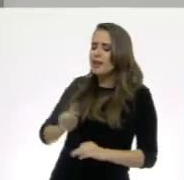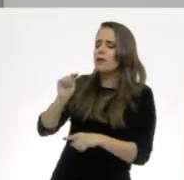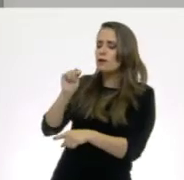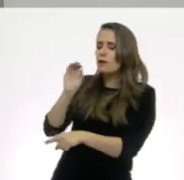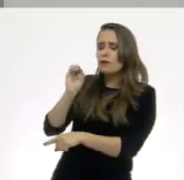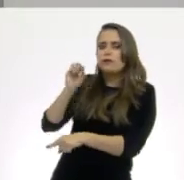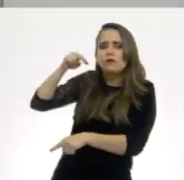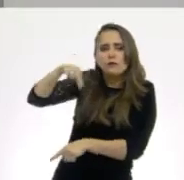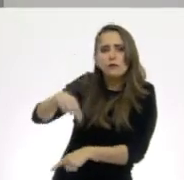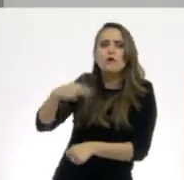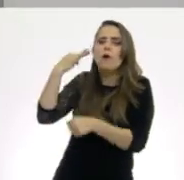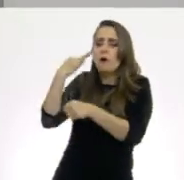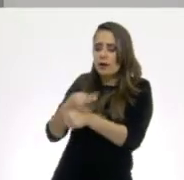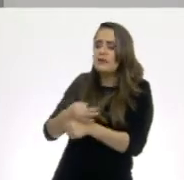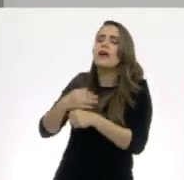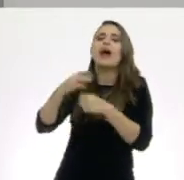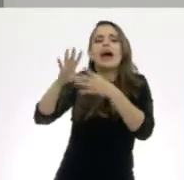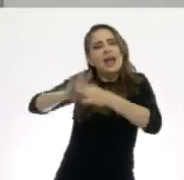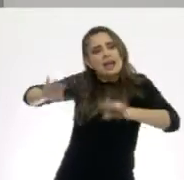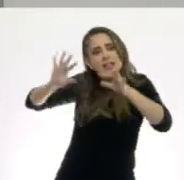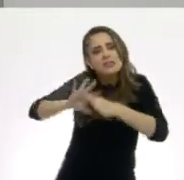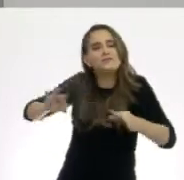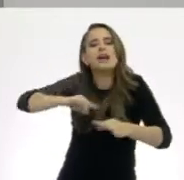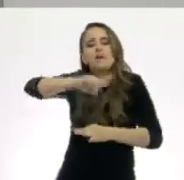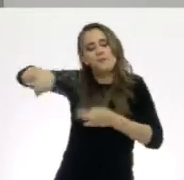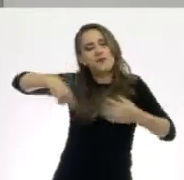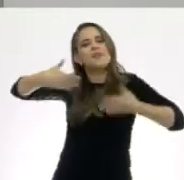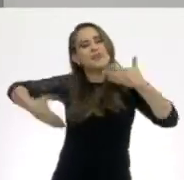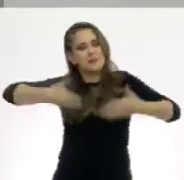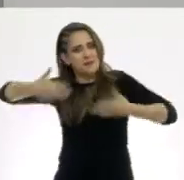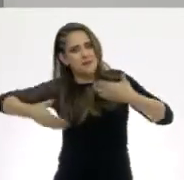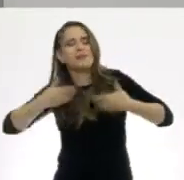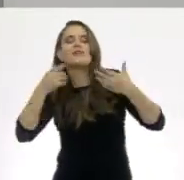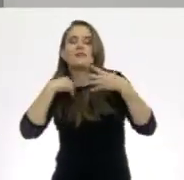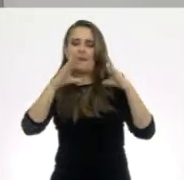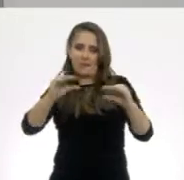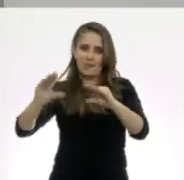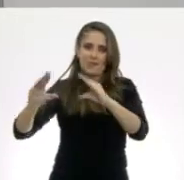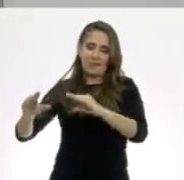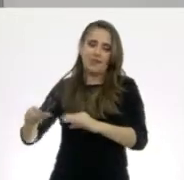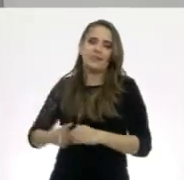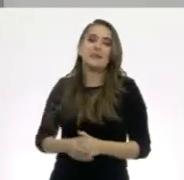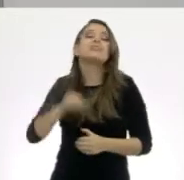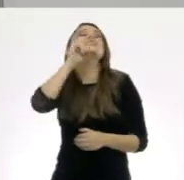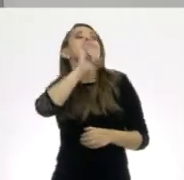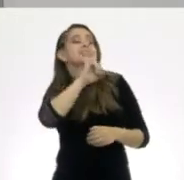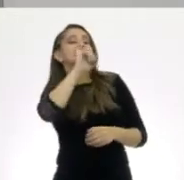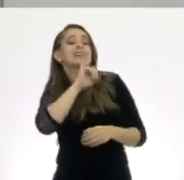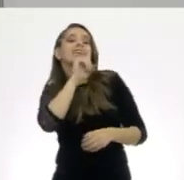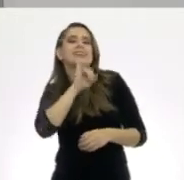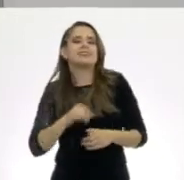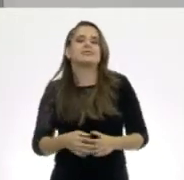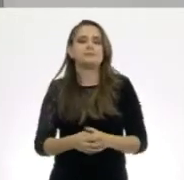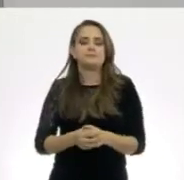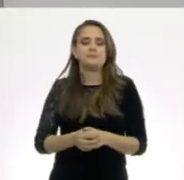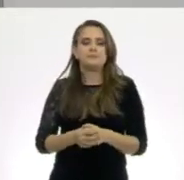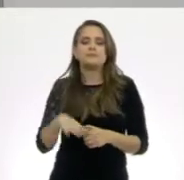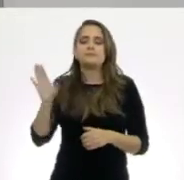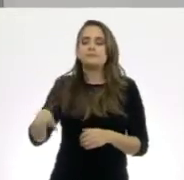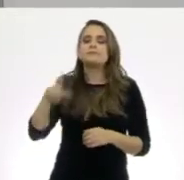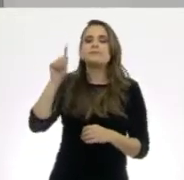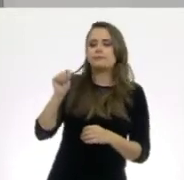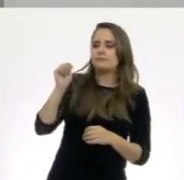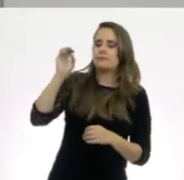solucionar esto divirtiéndonos. ¿Les parece? ¡Sí! Sí, sí, sí, sí. Muy bien. Tom,